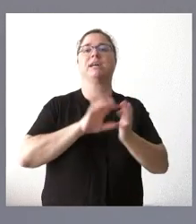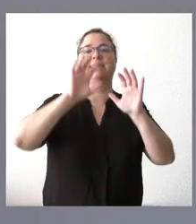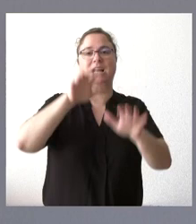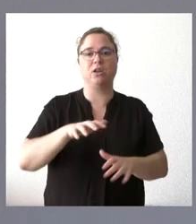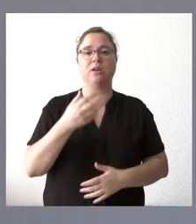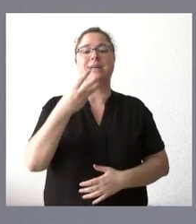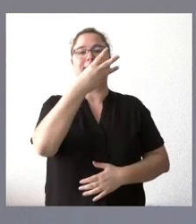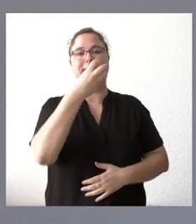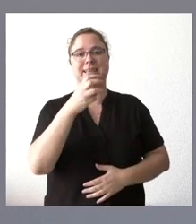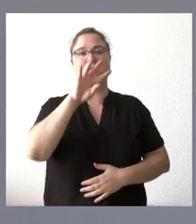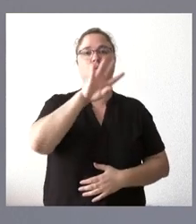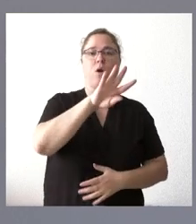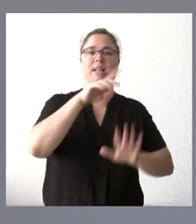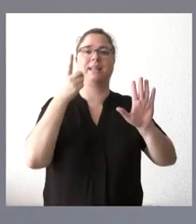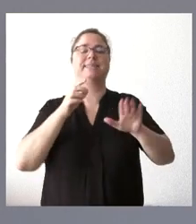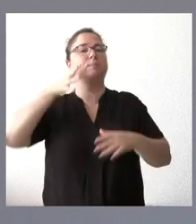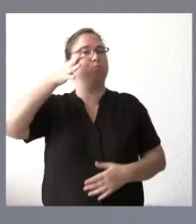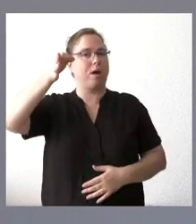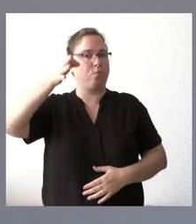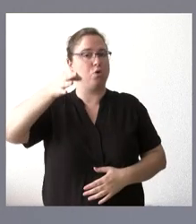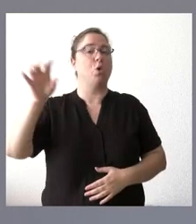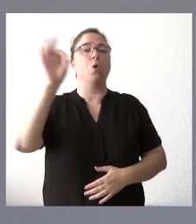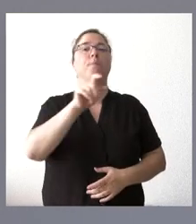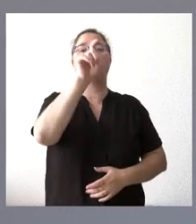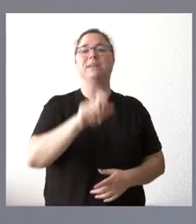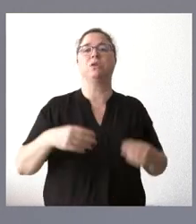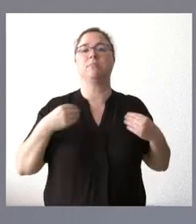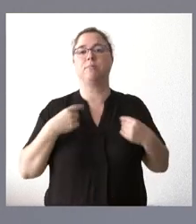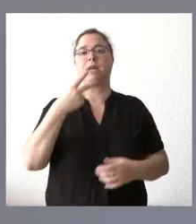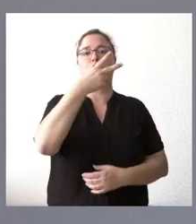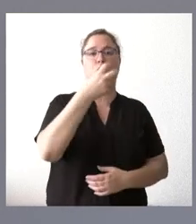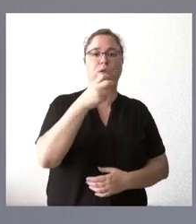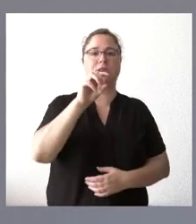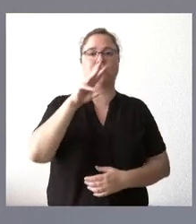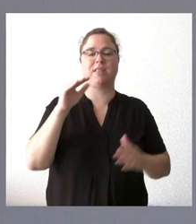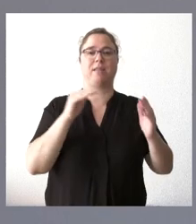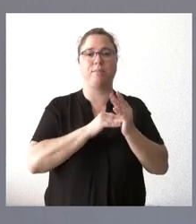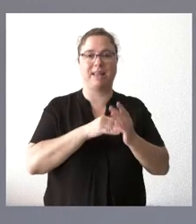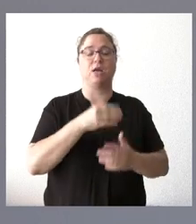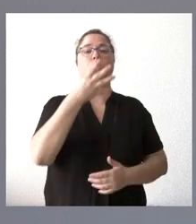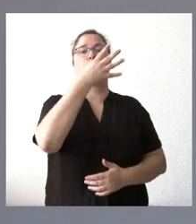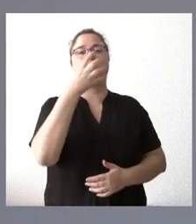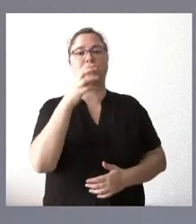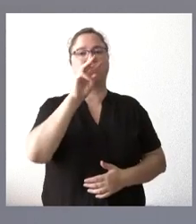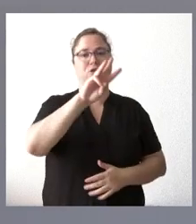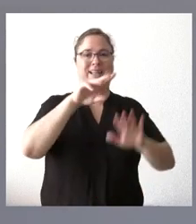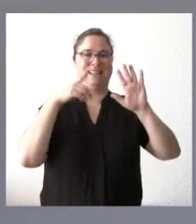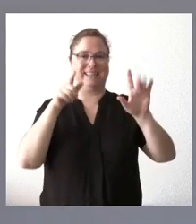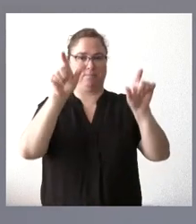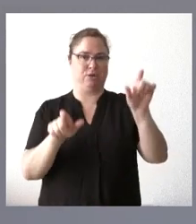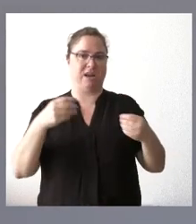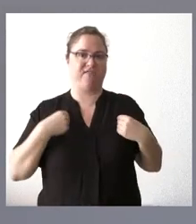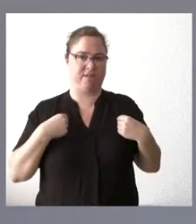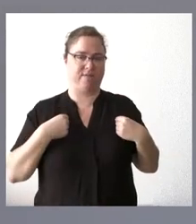346 municipios con una población de 213.436 habitantes.